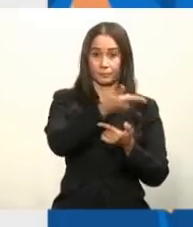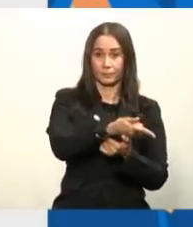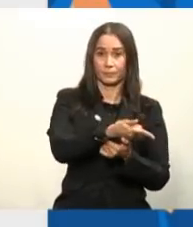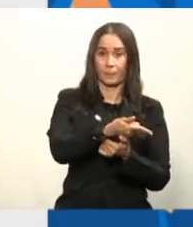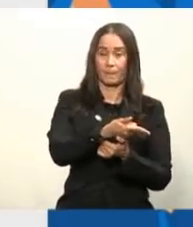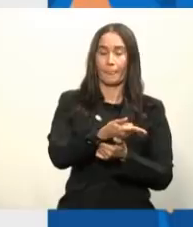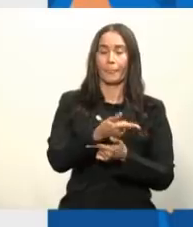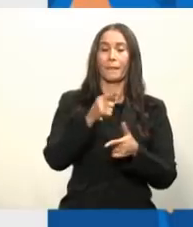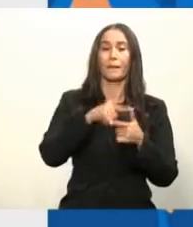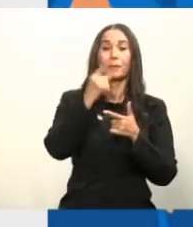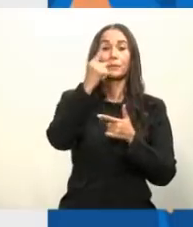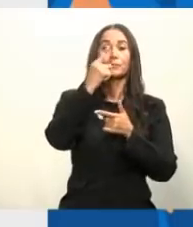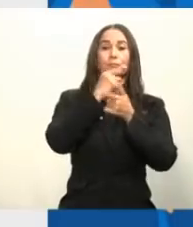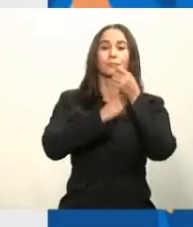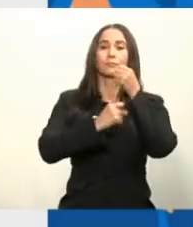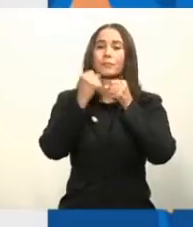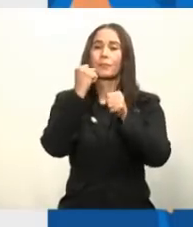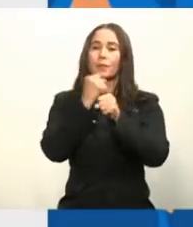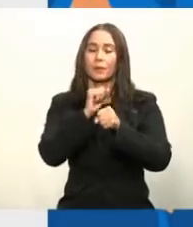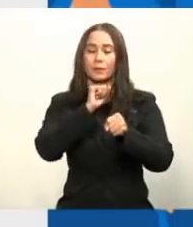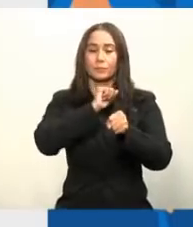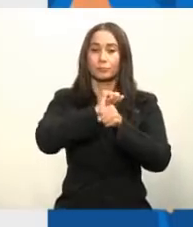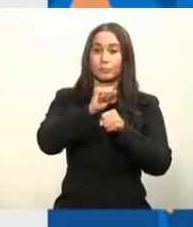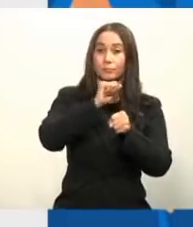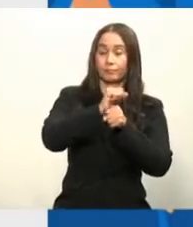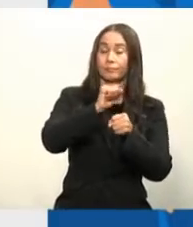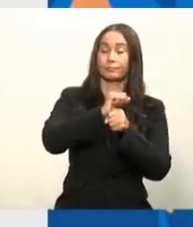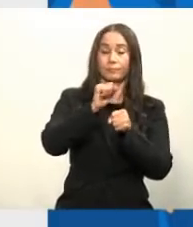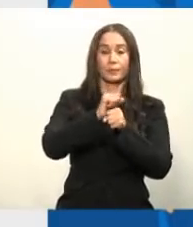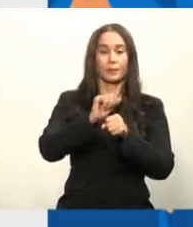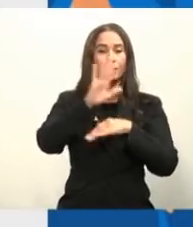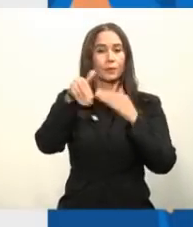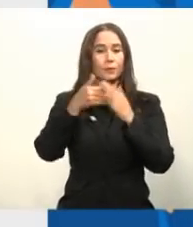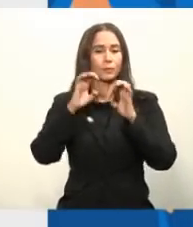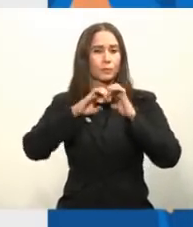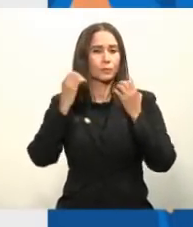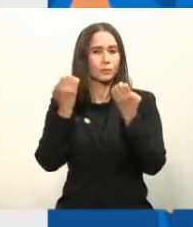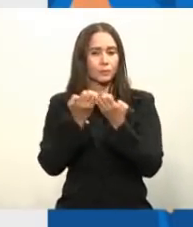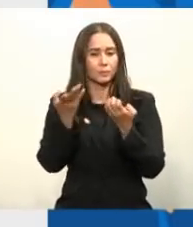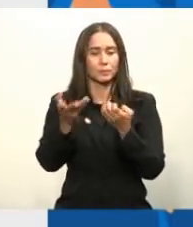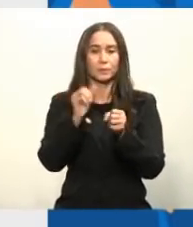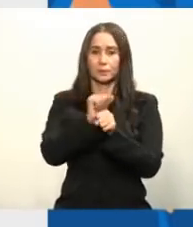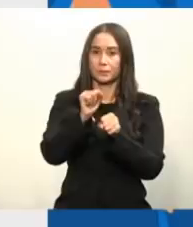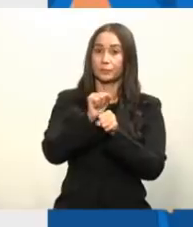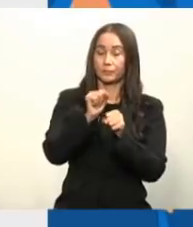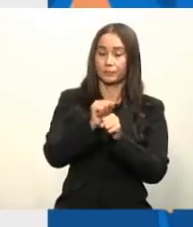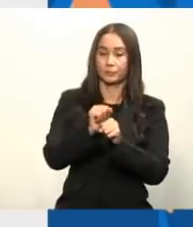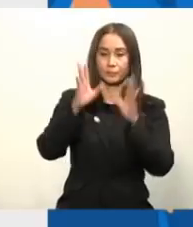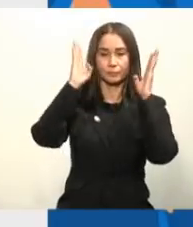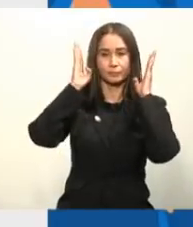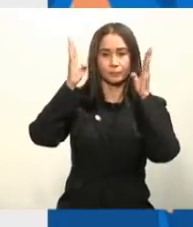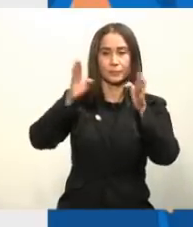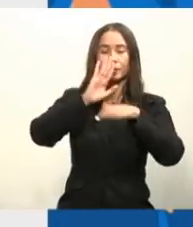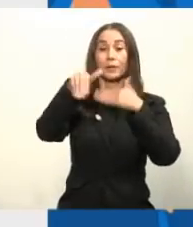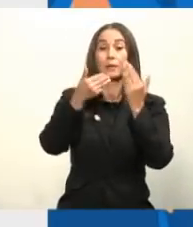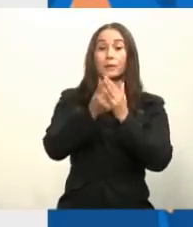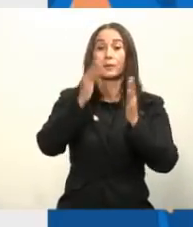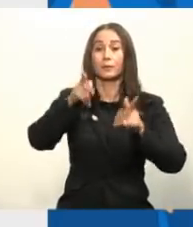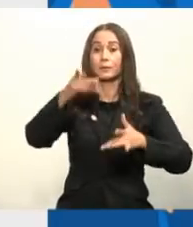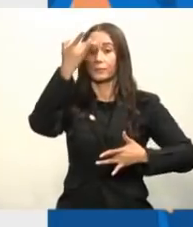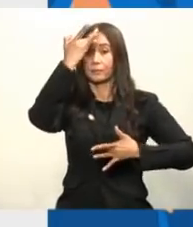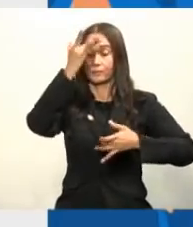casi un año trabajando todas esas personas, ese personal atendiendo a todas las personas